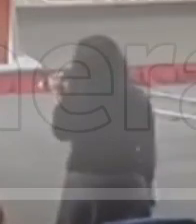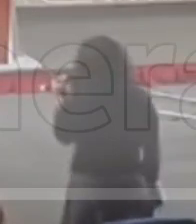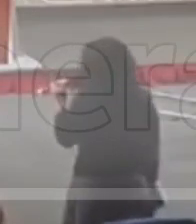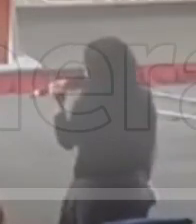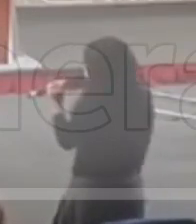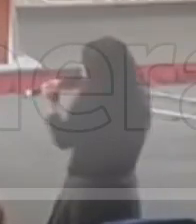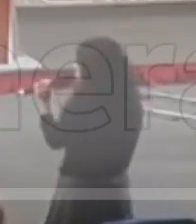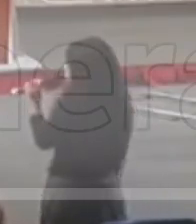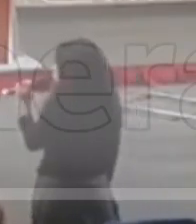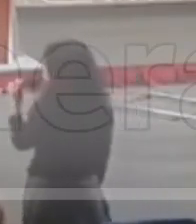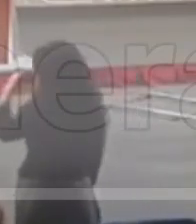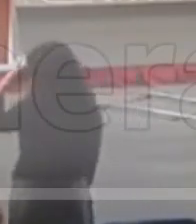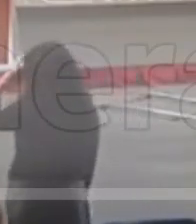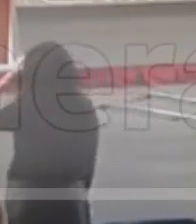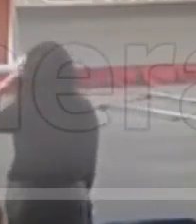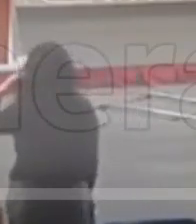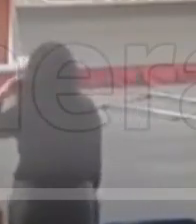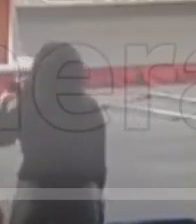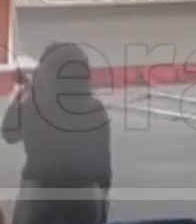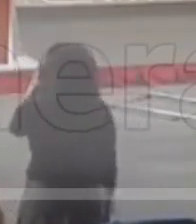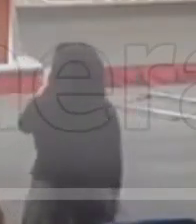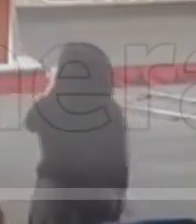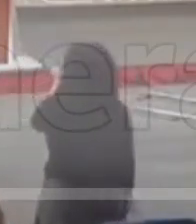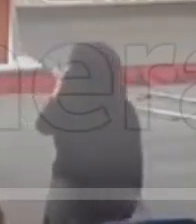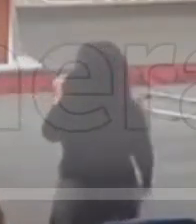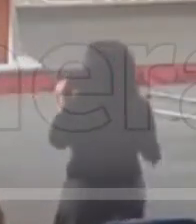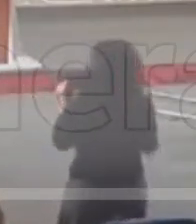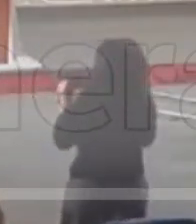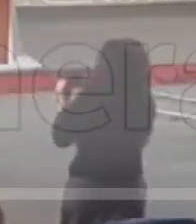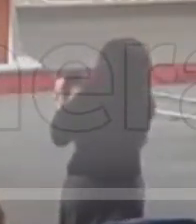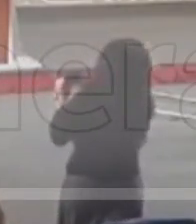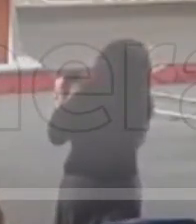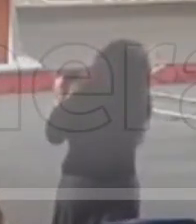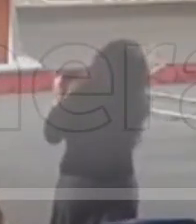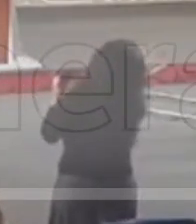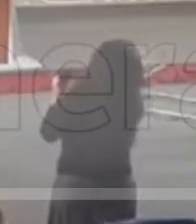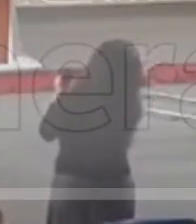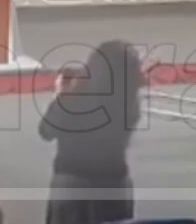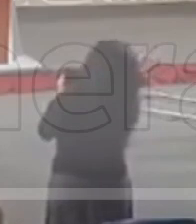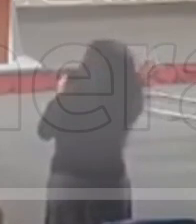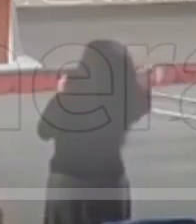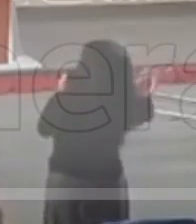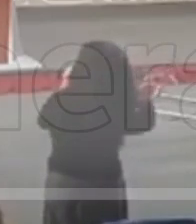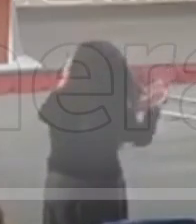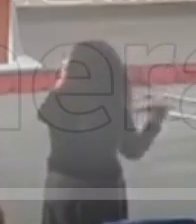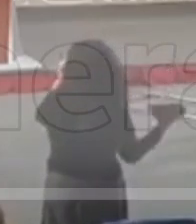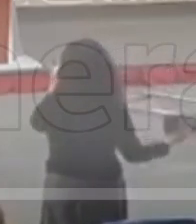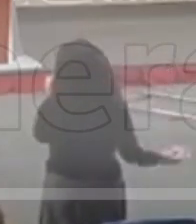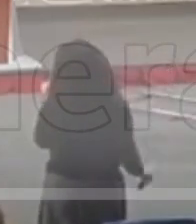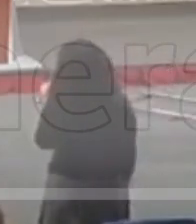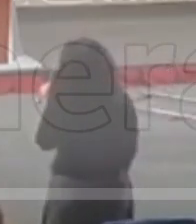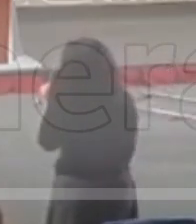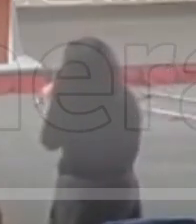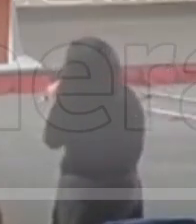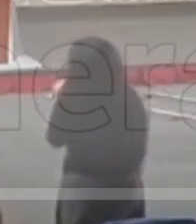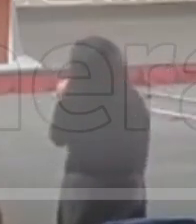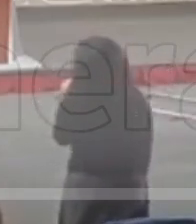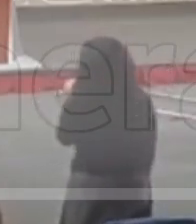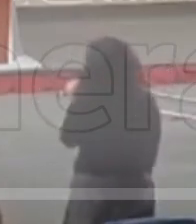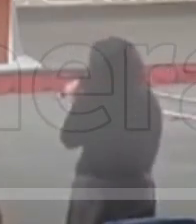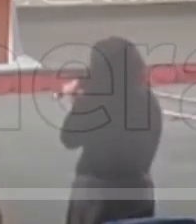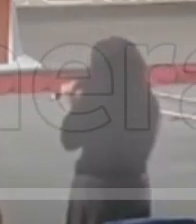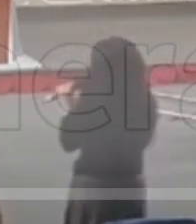no hemos escuchado por parte de algunos periodistas que han estado insultando al presidente insultando a su familia